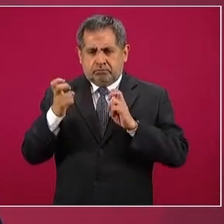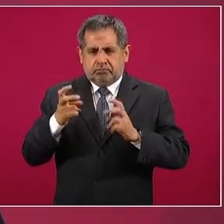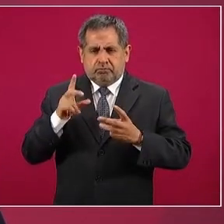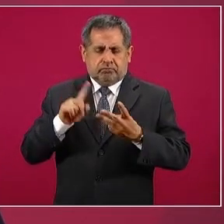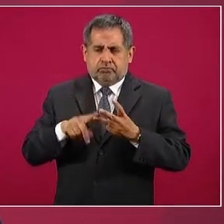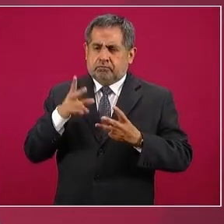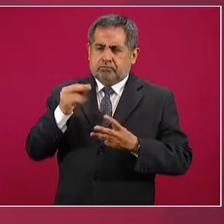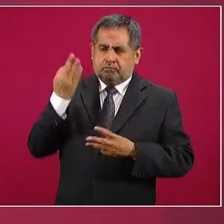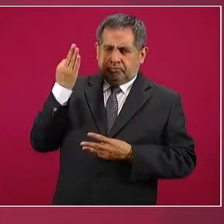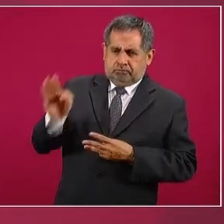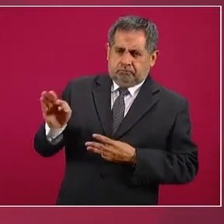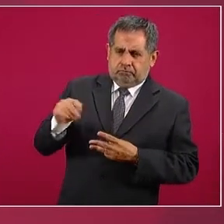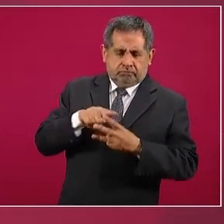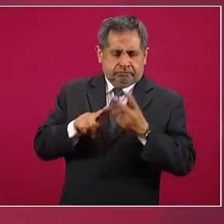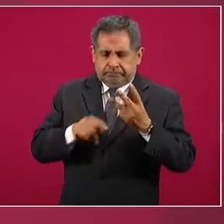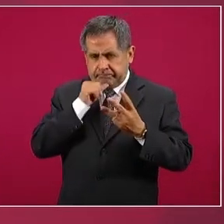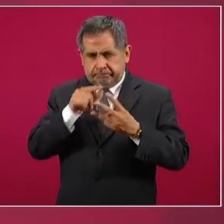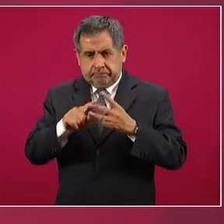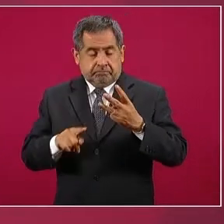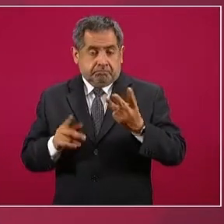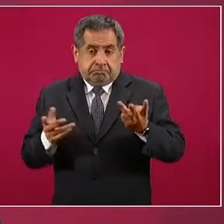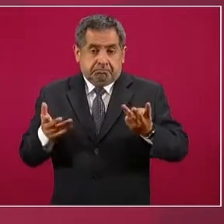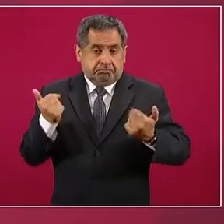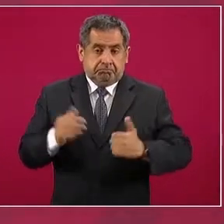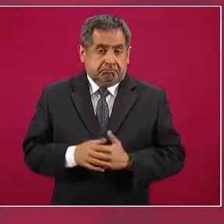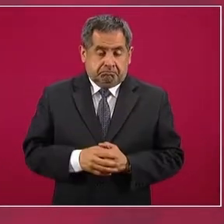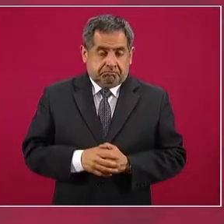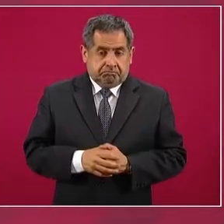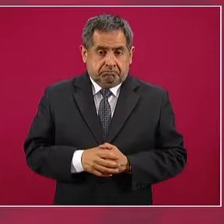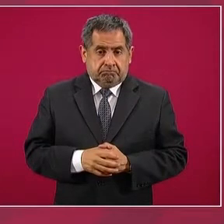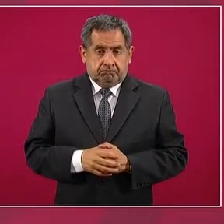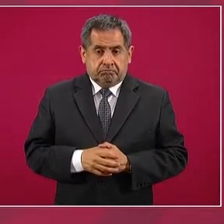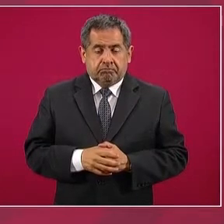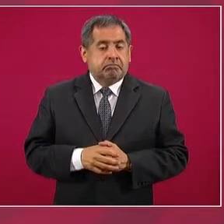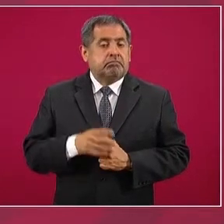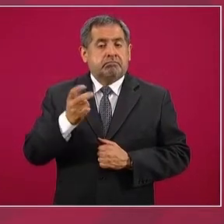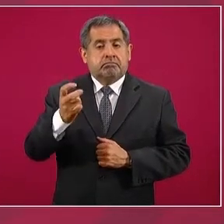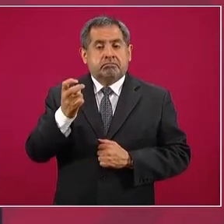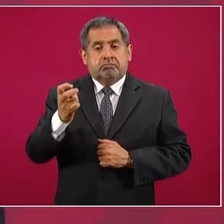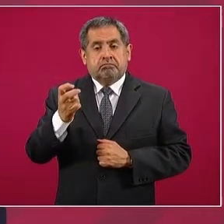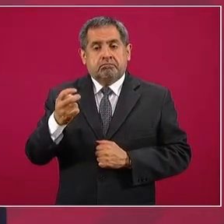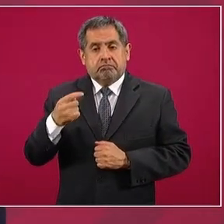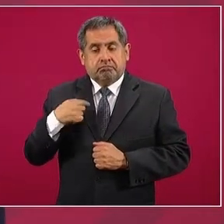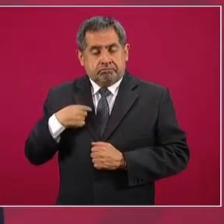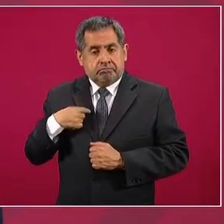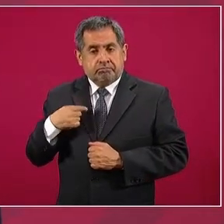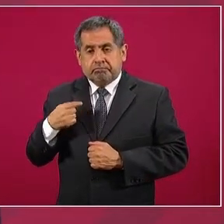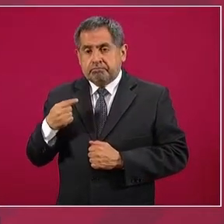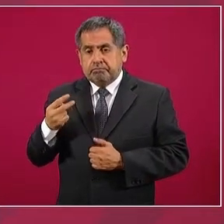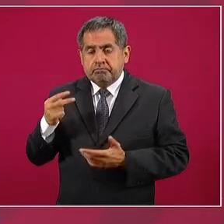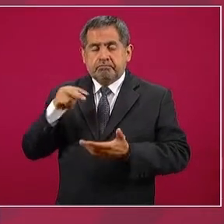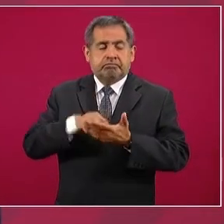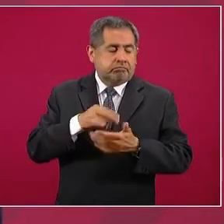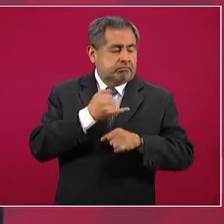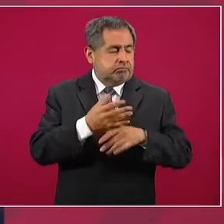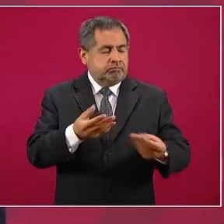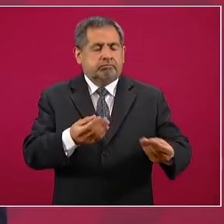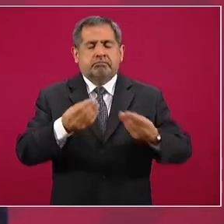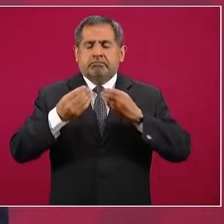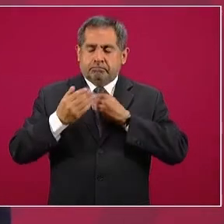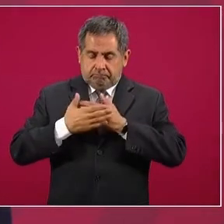traicionar al pueblo. Por eso, cuando me informan